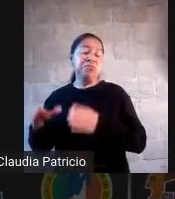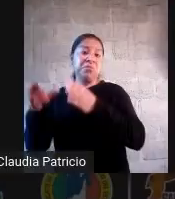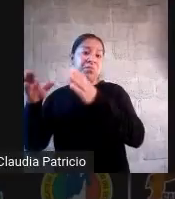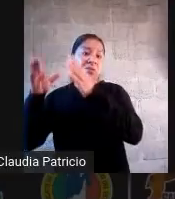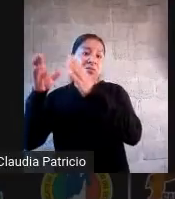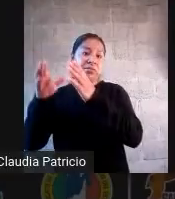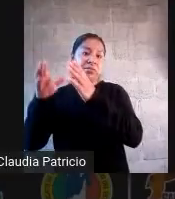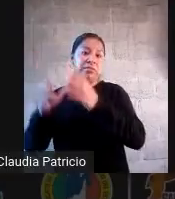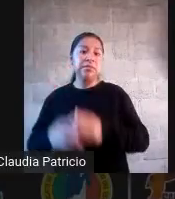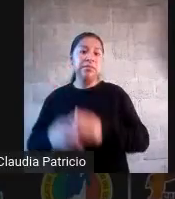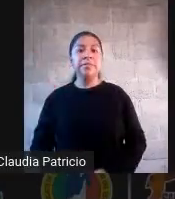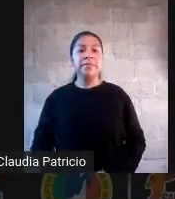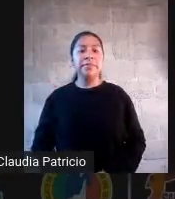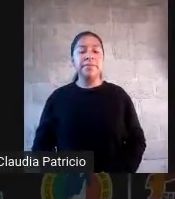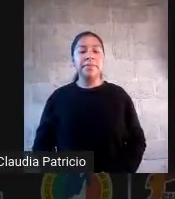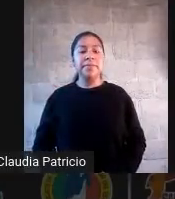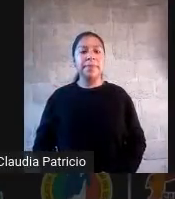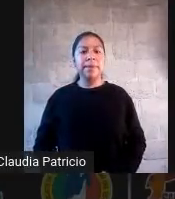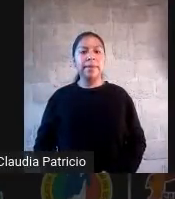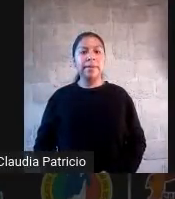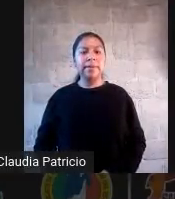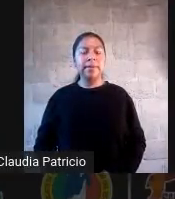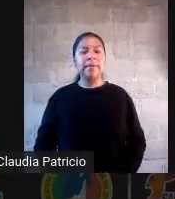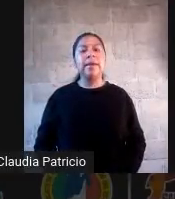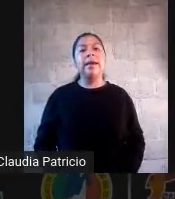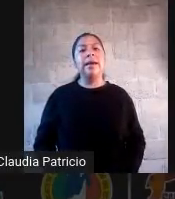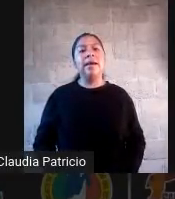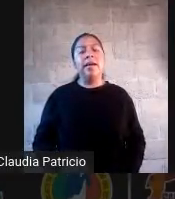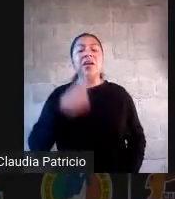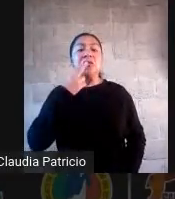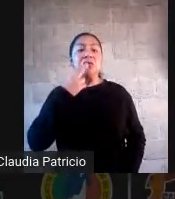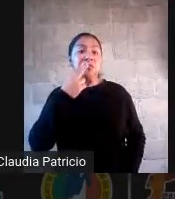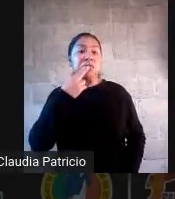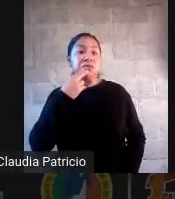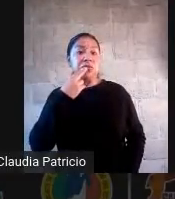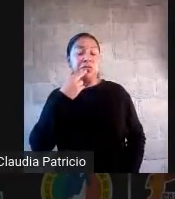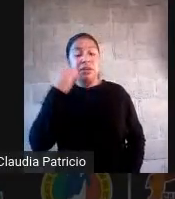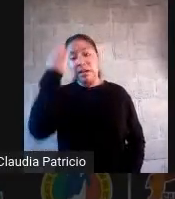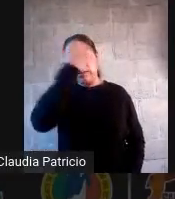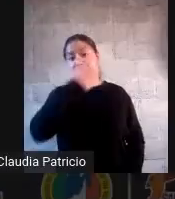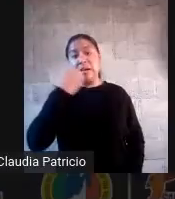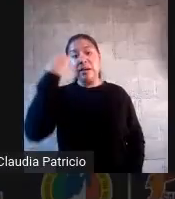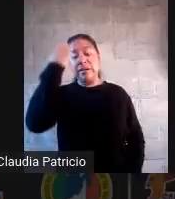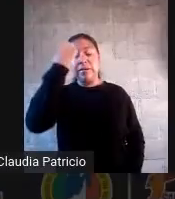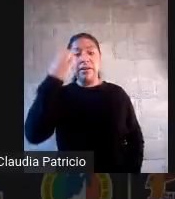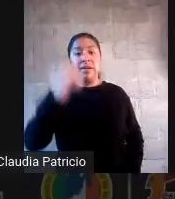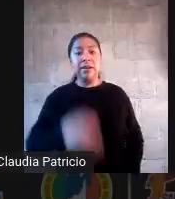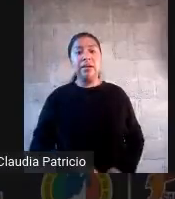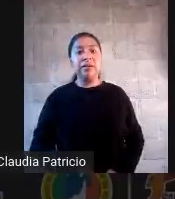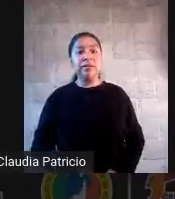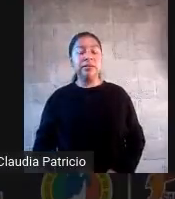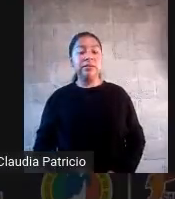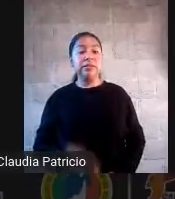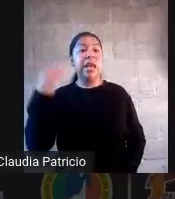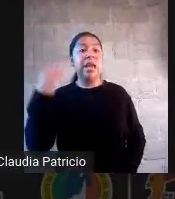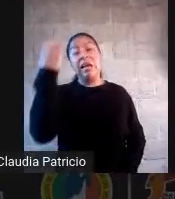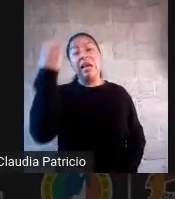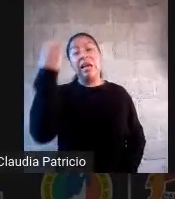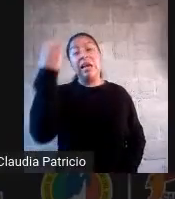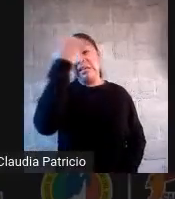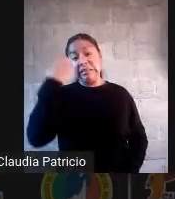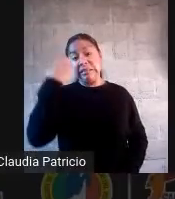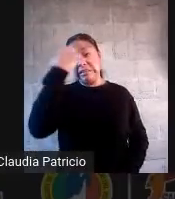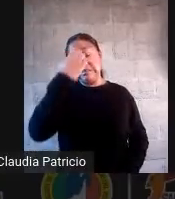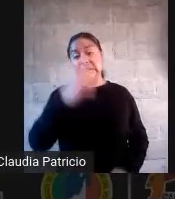que tú decidas darle. Cuando tú decides a ese examen, a esa rúbrica del